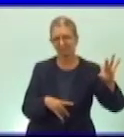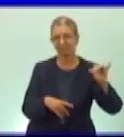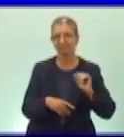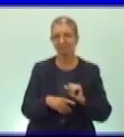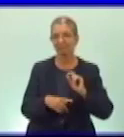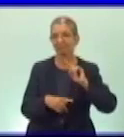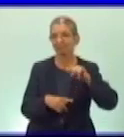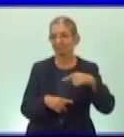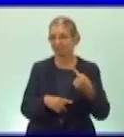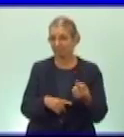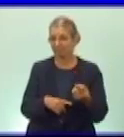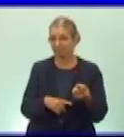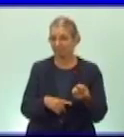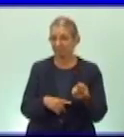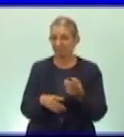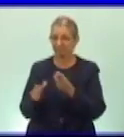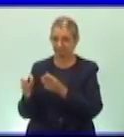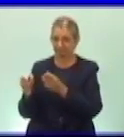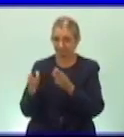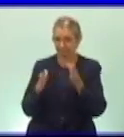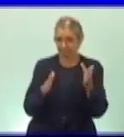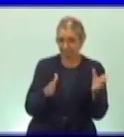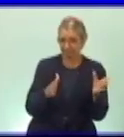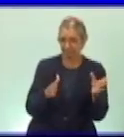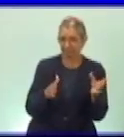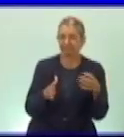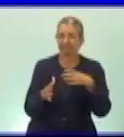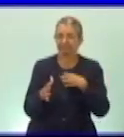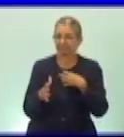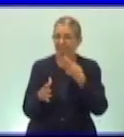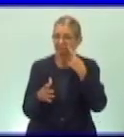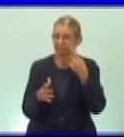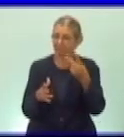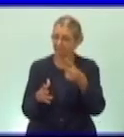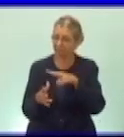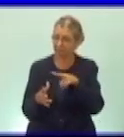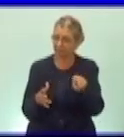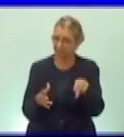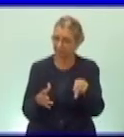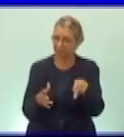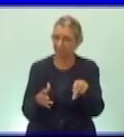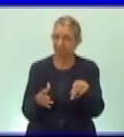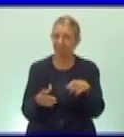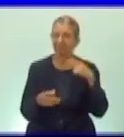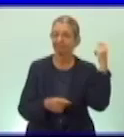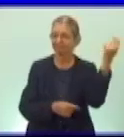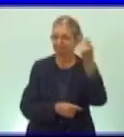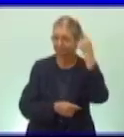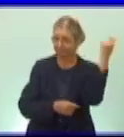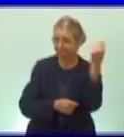ese segundo momento también contempla las guerras mambisas